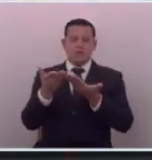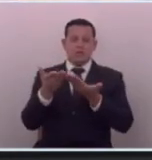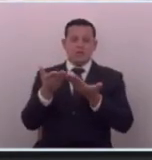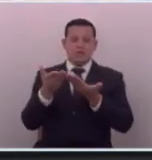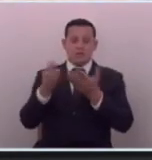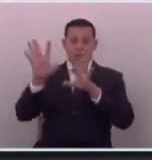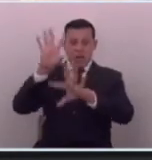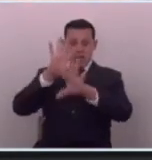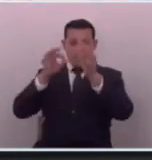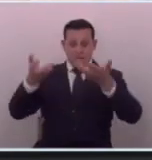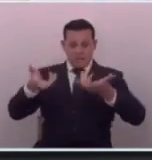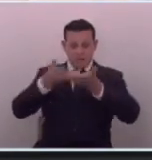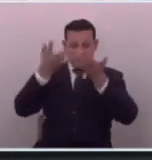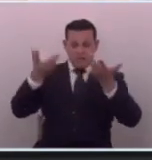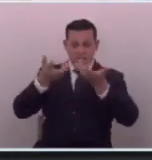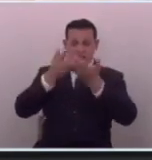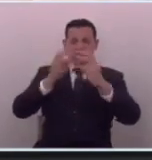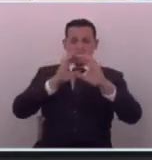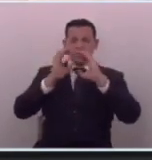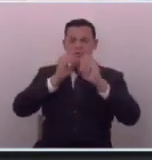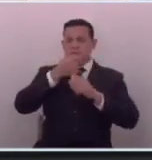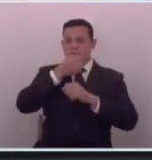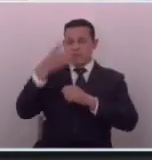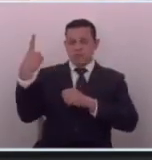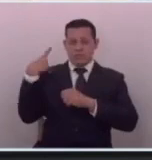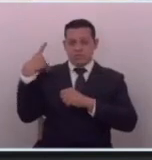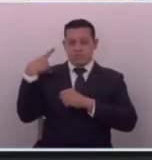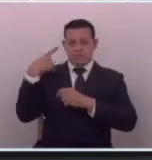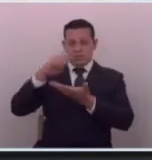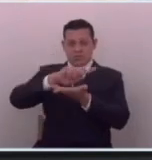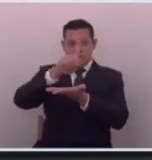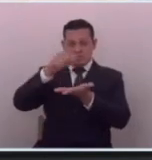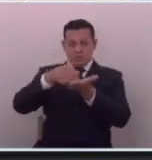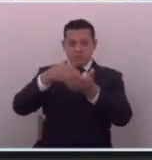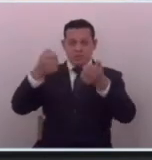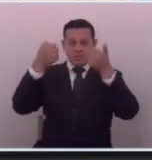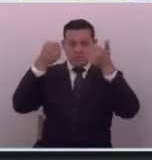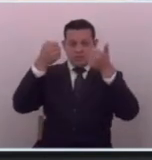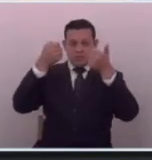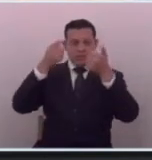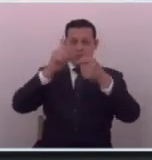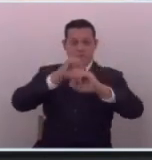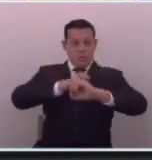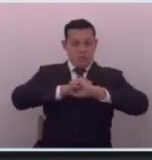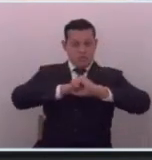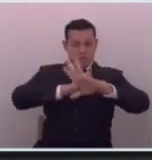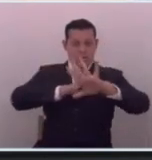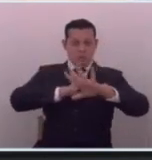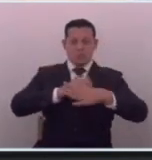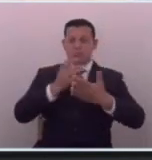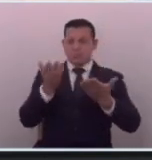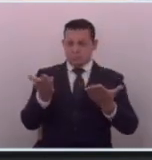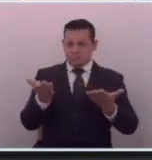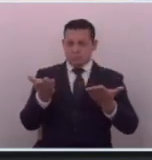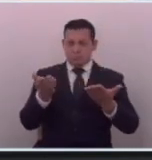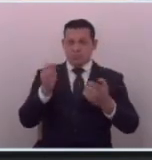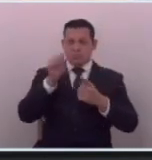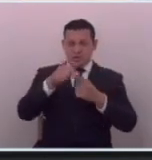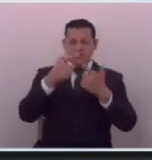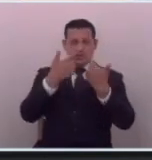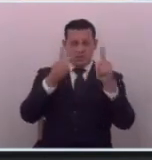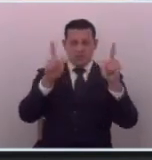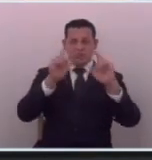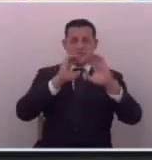algo que estaba investigando unos periodistas sobre el director de centros penales y no lo publicaron pues esa es la